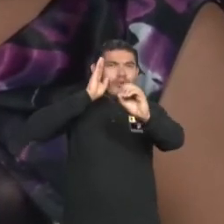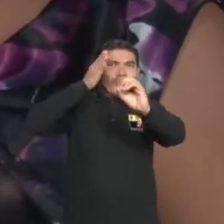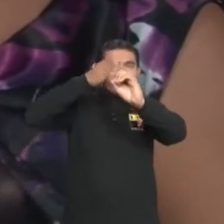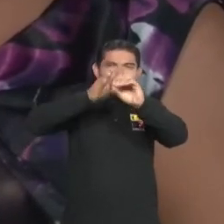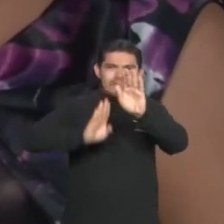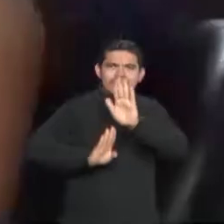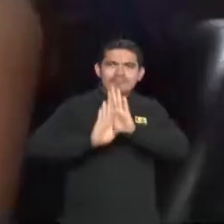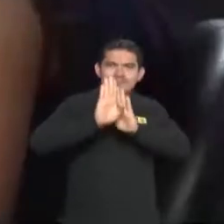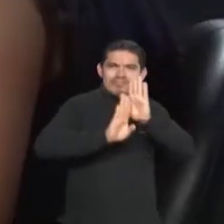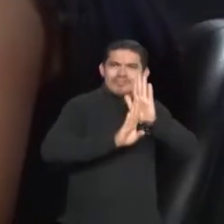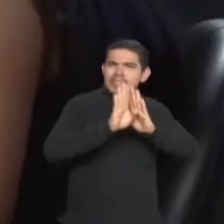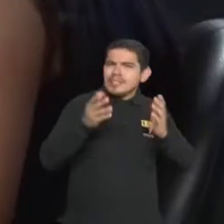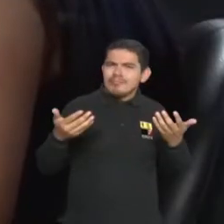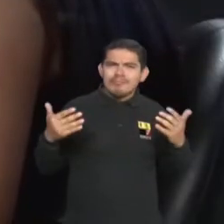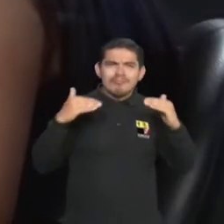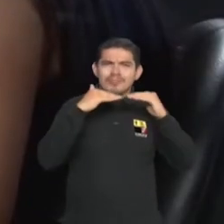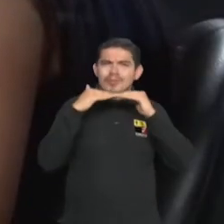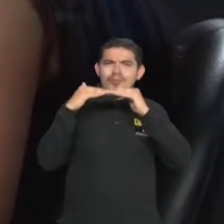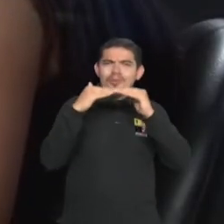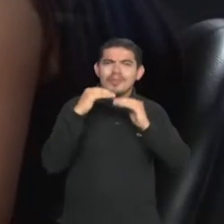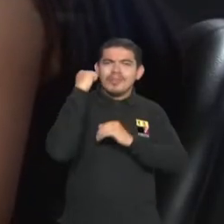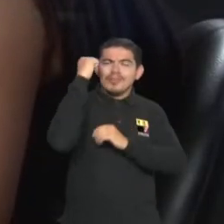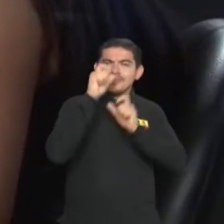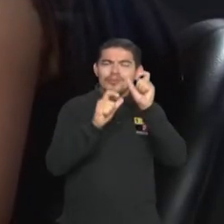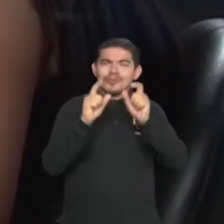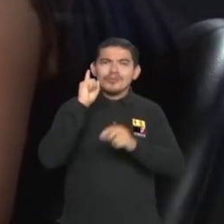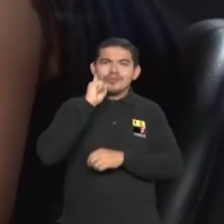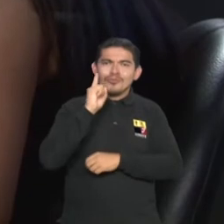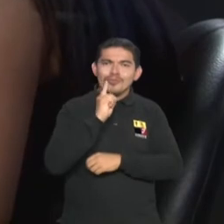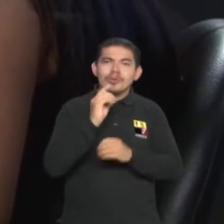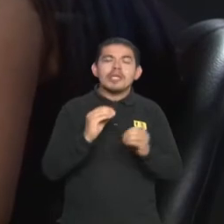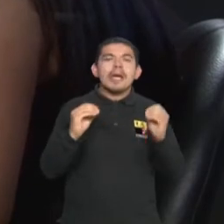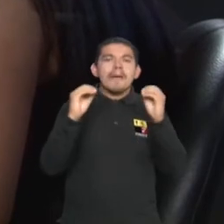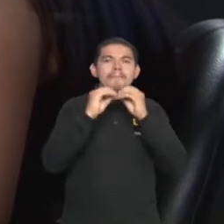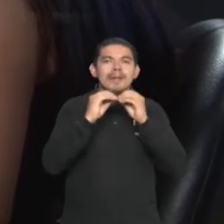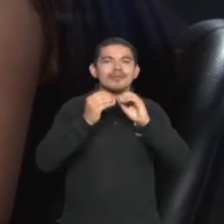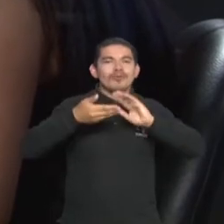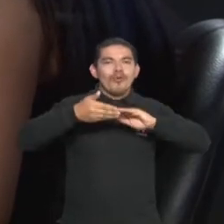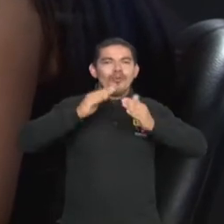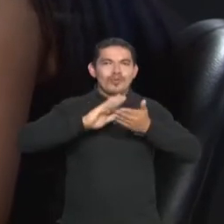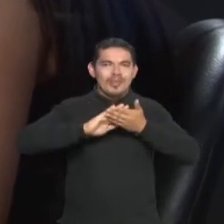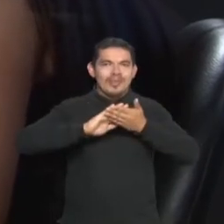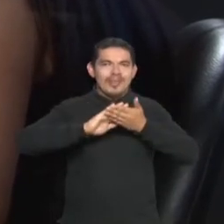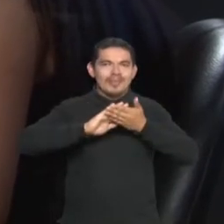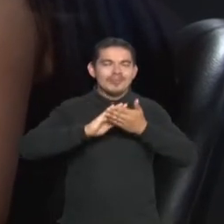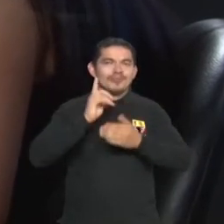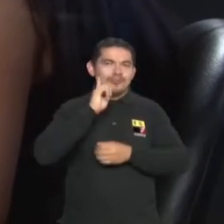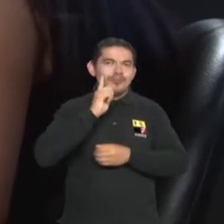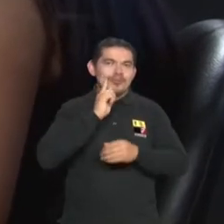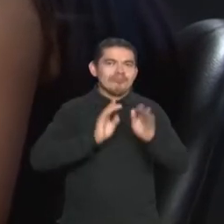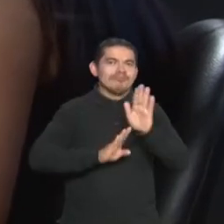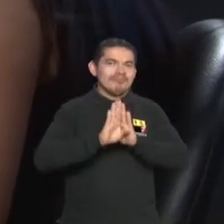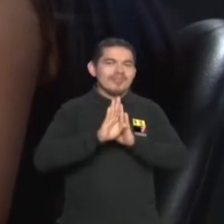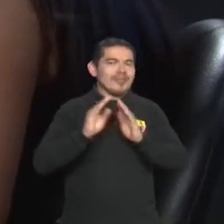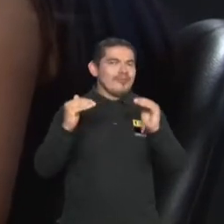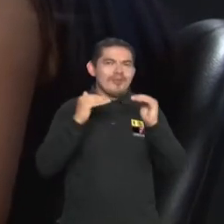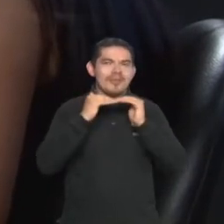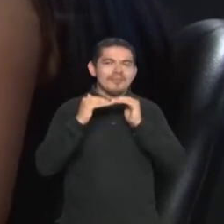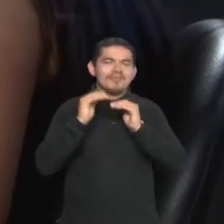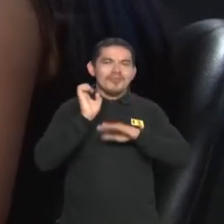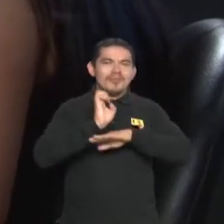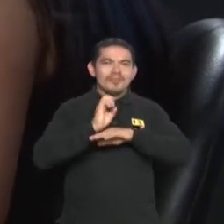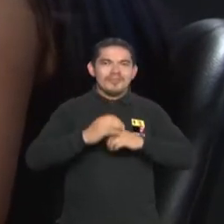crecimiento y de desarrollo en los derechos de las personas sordas y los derechos de quienes conformamos la comunidad sorda, en este caso del Ecuador.